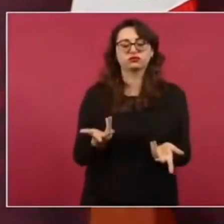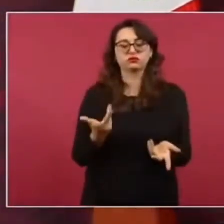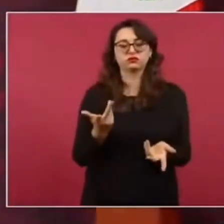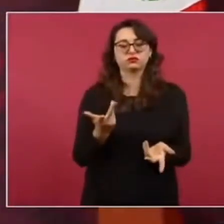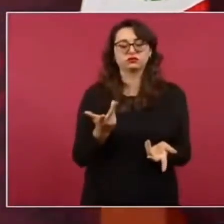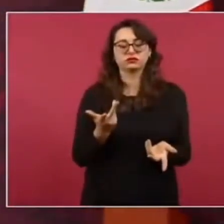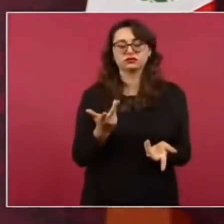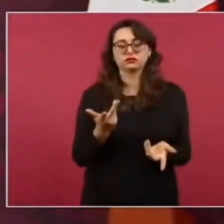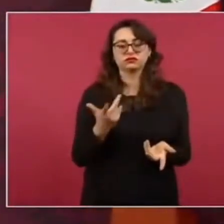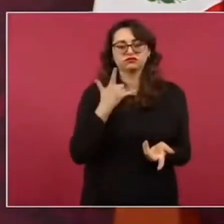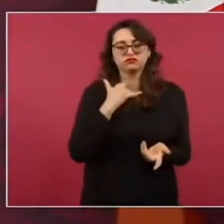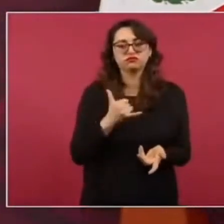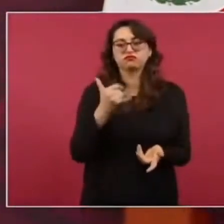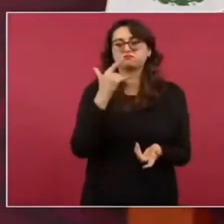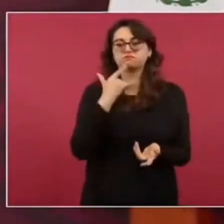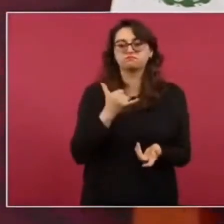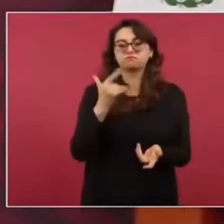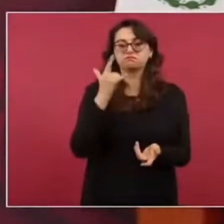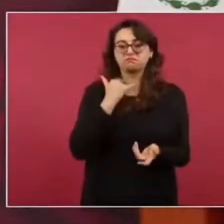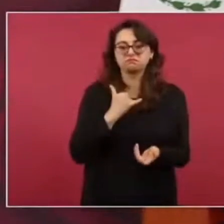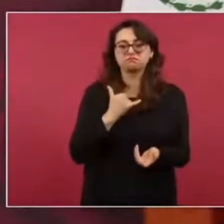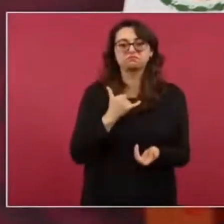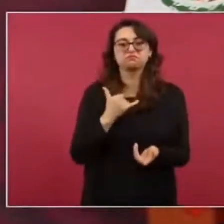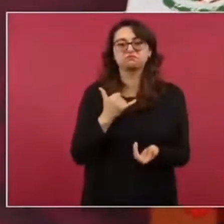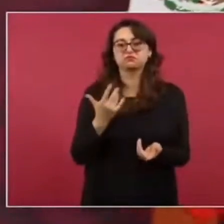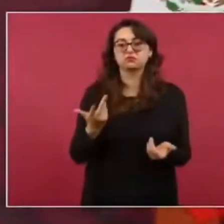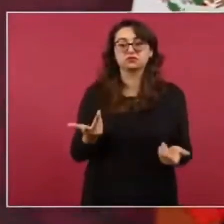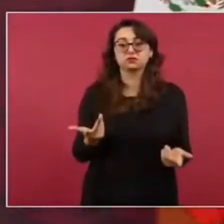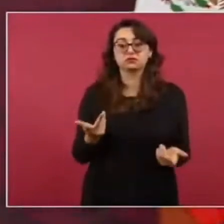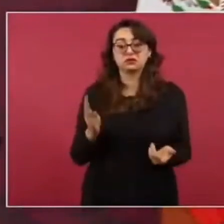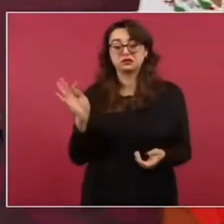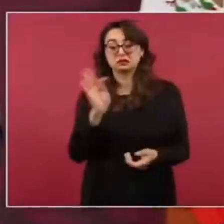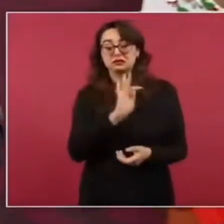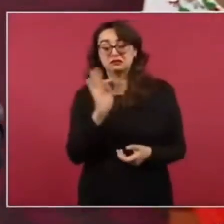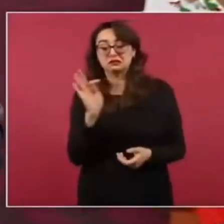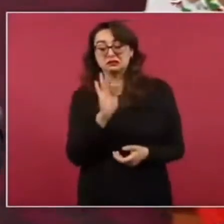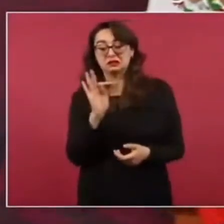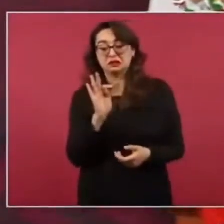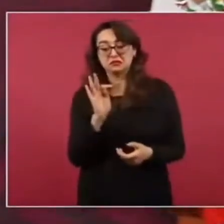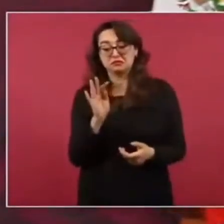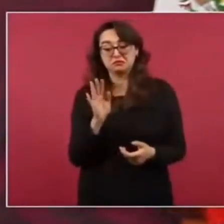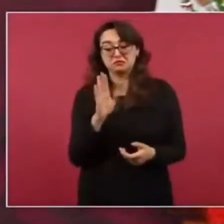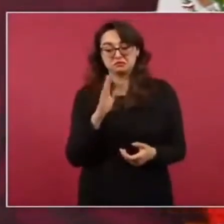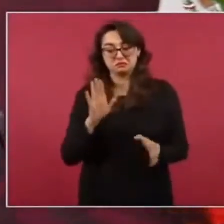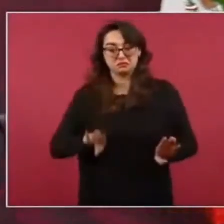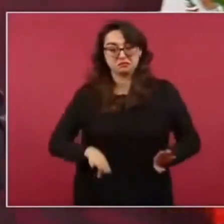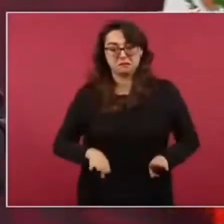de cualquier forma, sin escrúpulos morales de ninguna índole,